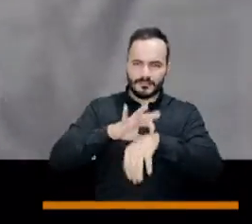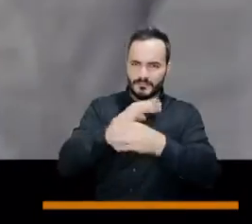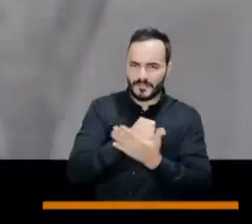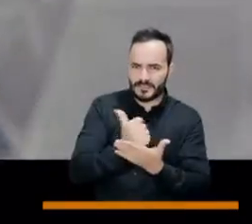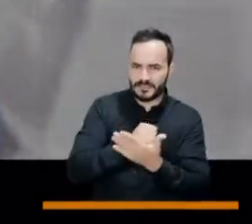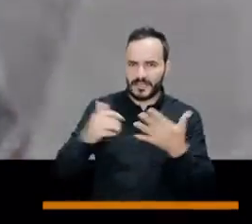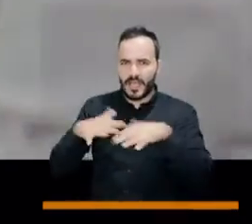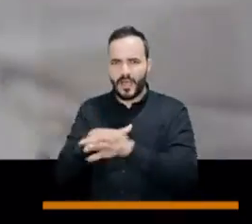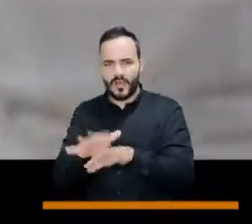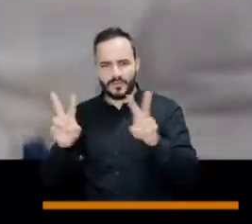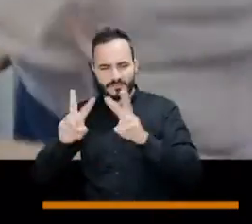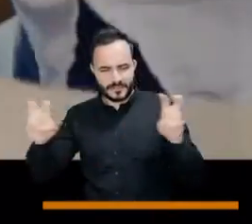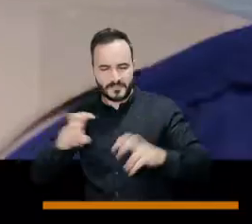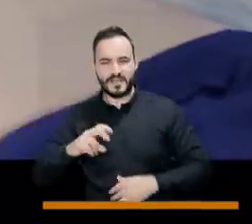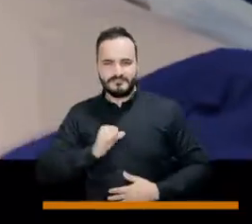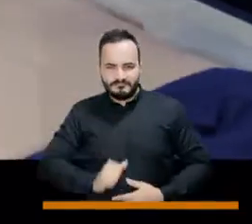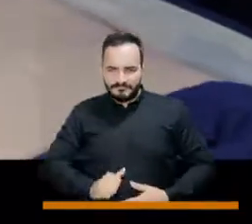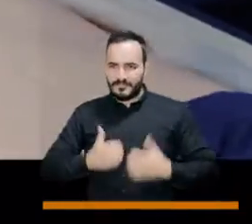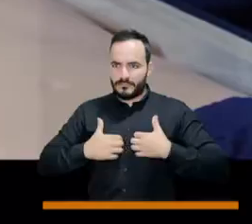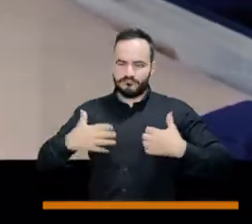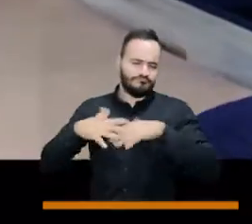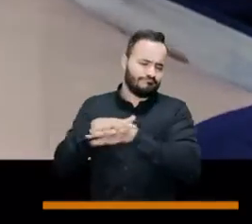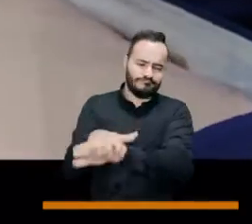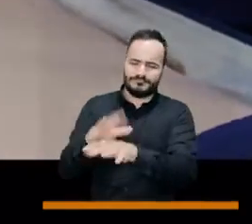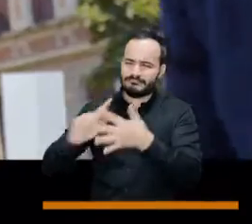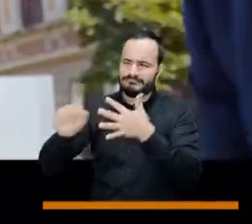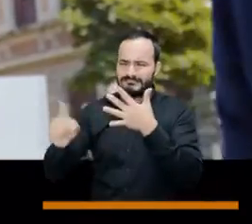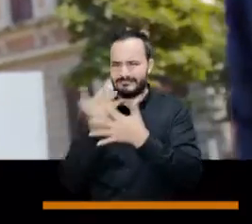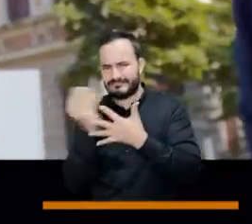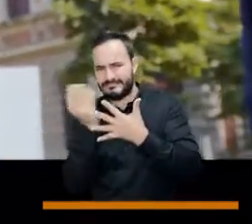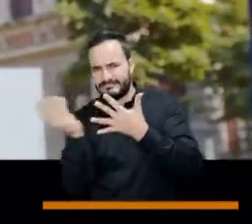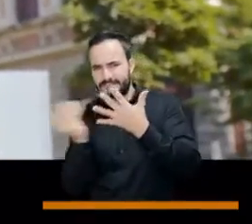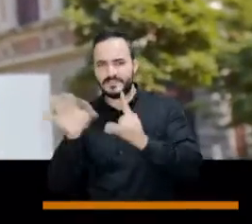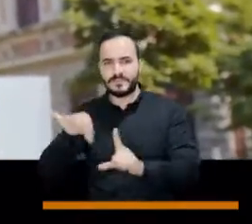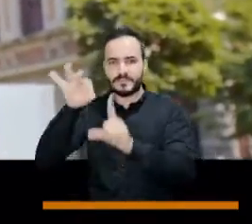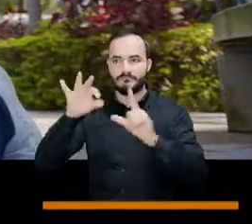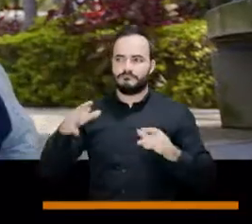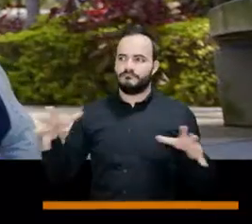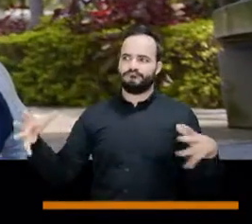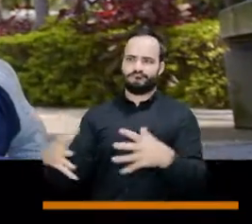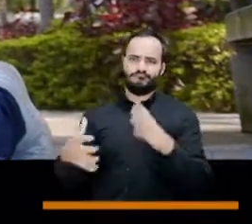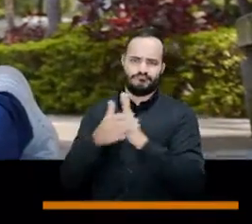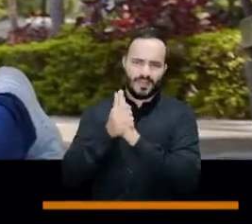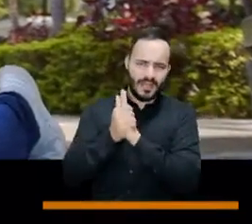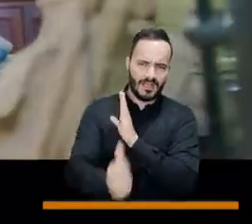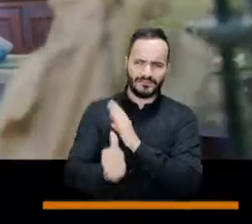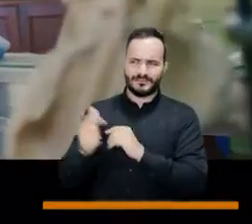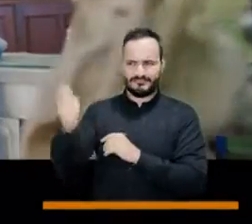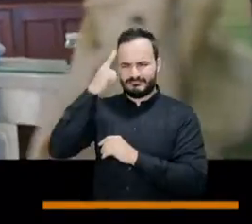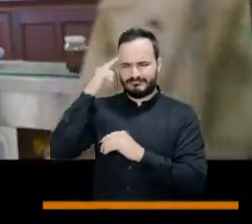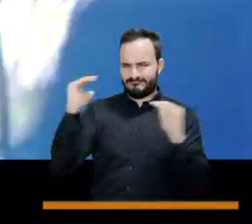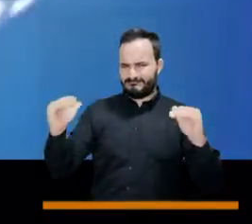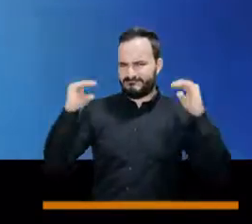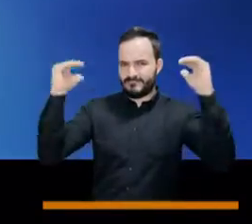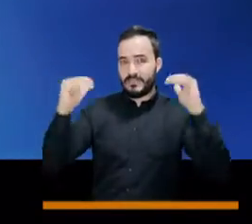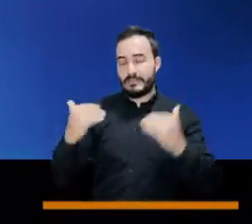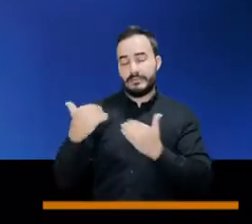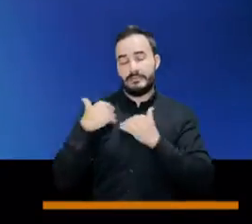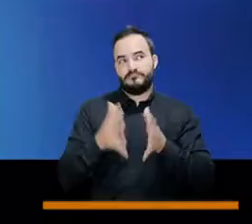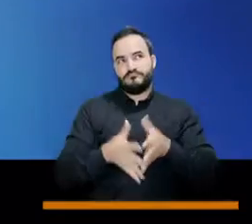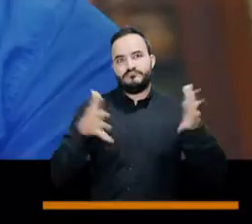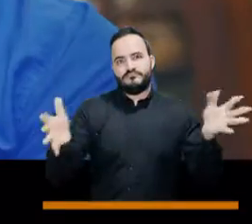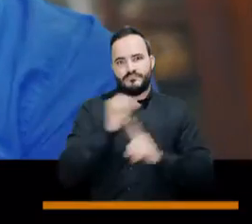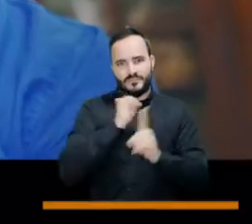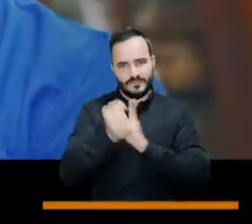ese talento humano que se ha formado en salud es de una excelencia académica increíble y con gran responsabilidad